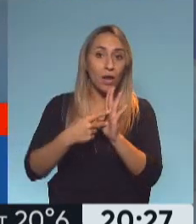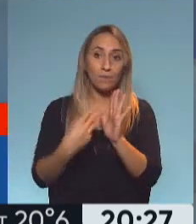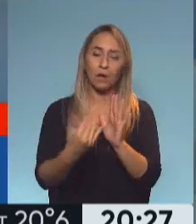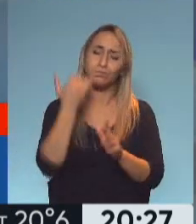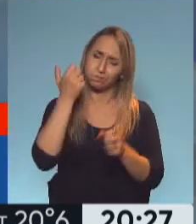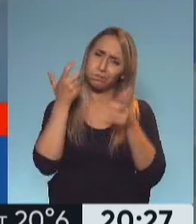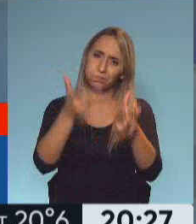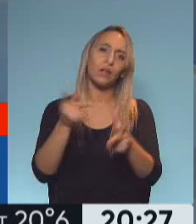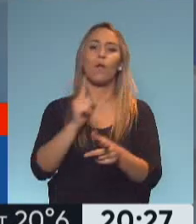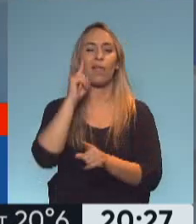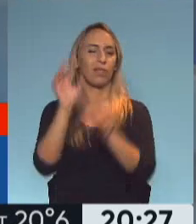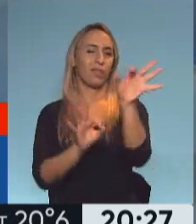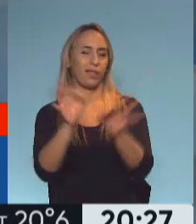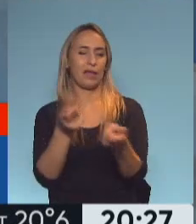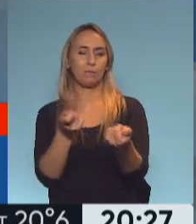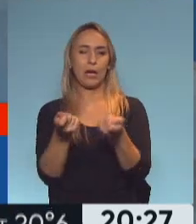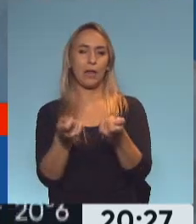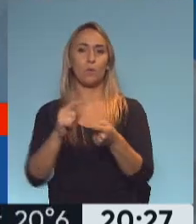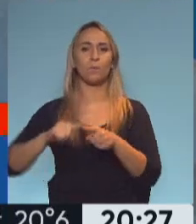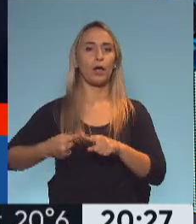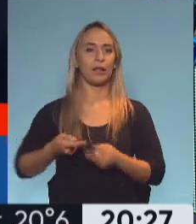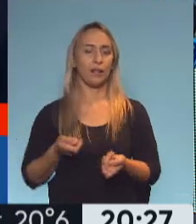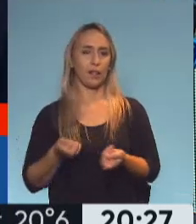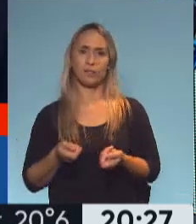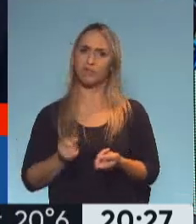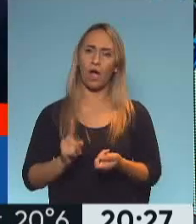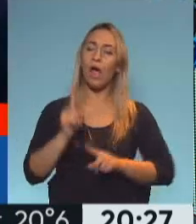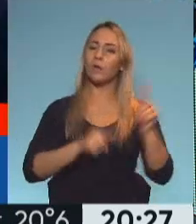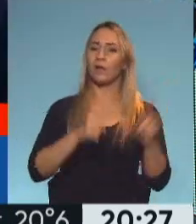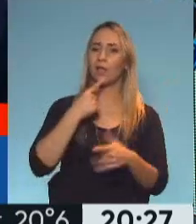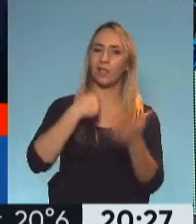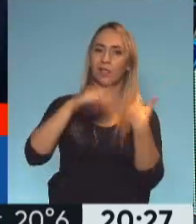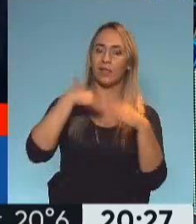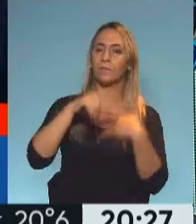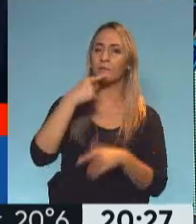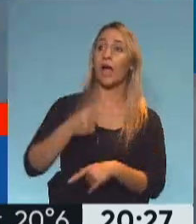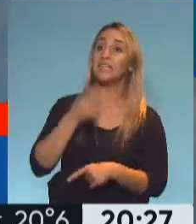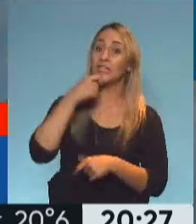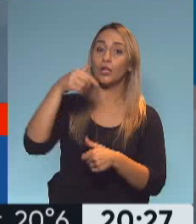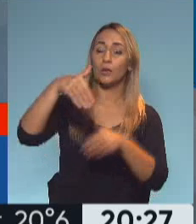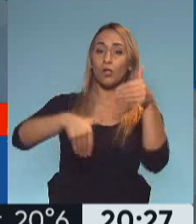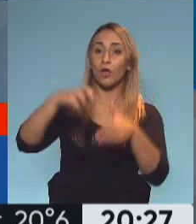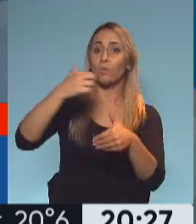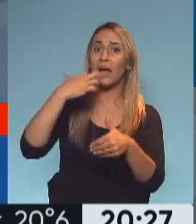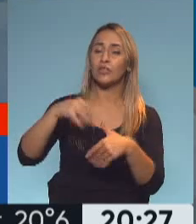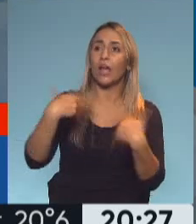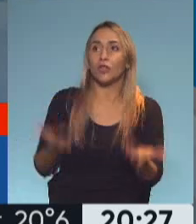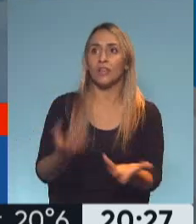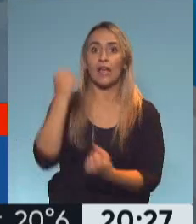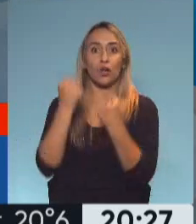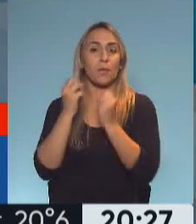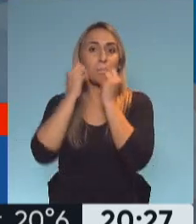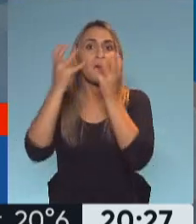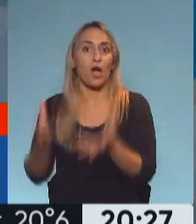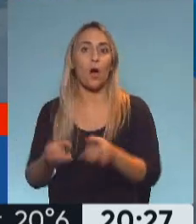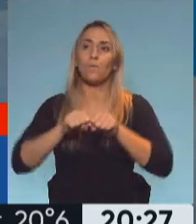momento, no es una especulación política tampoco, porque muchos también decían, no, porque si se suspenden, va la economía, va a estar mejor y la pandemia